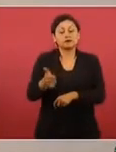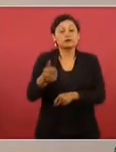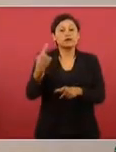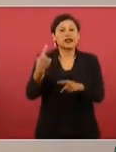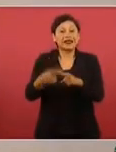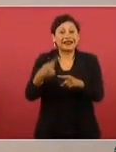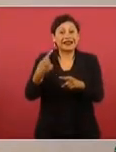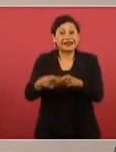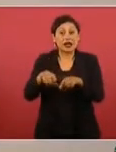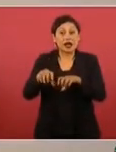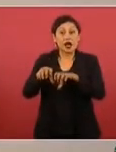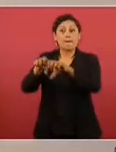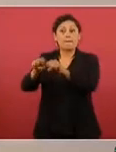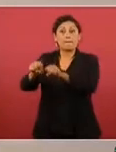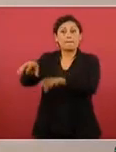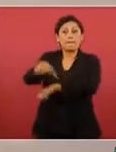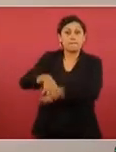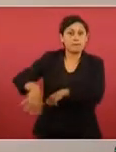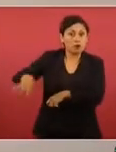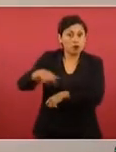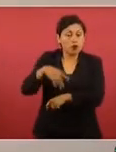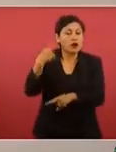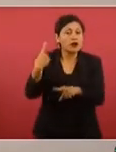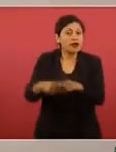No, No,